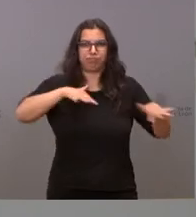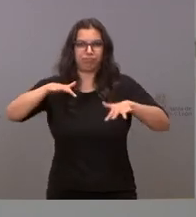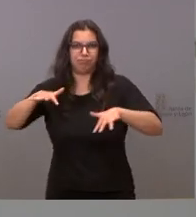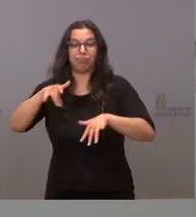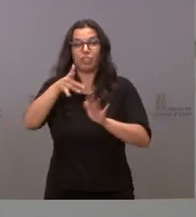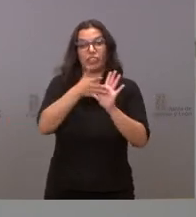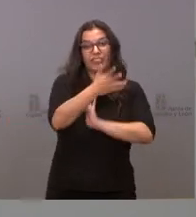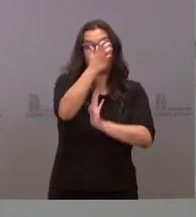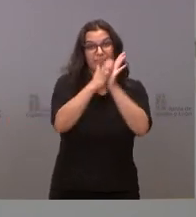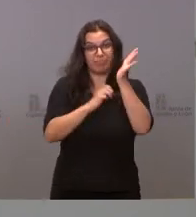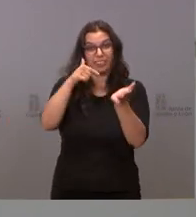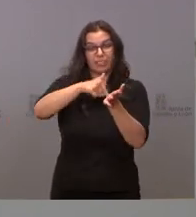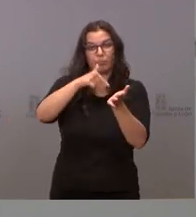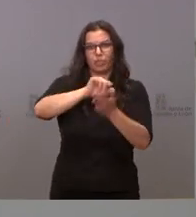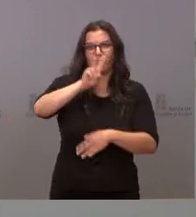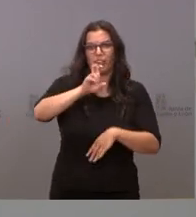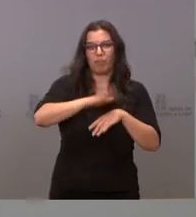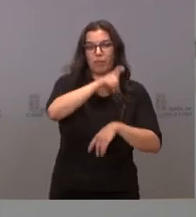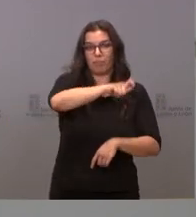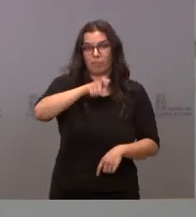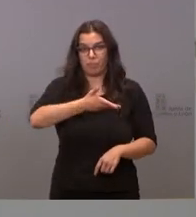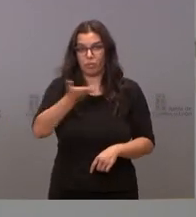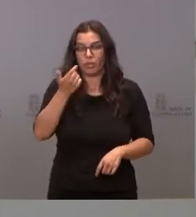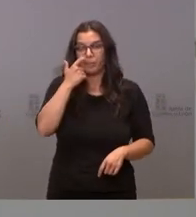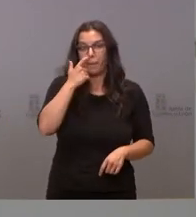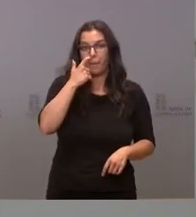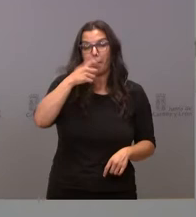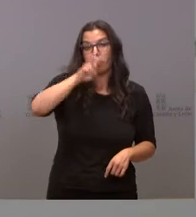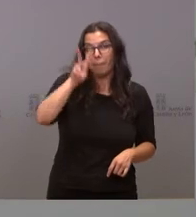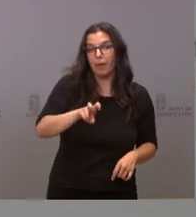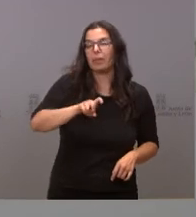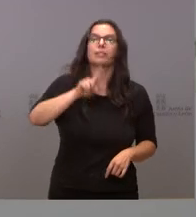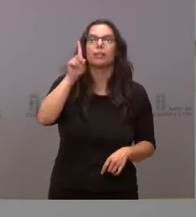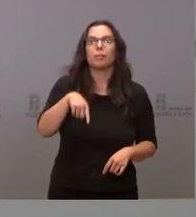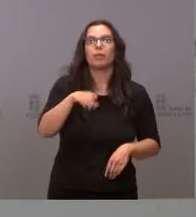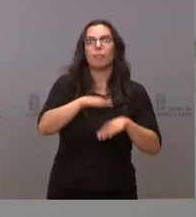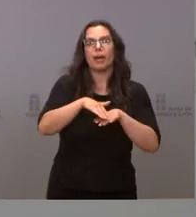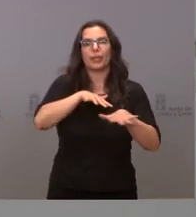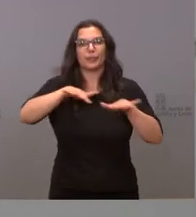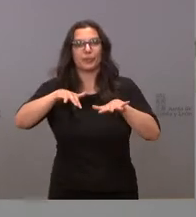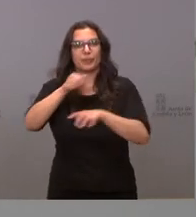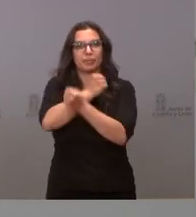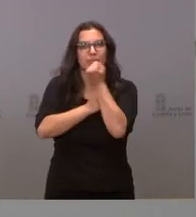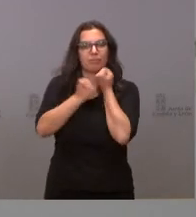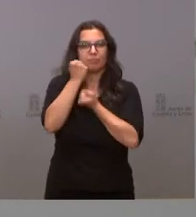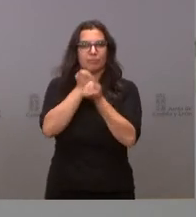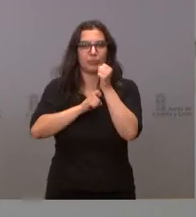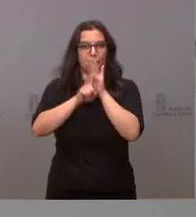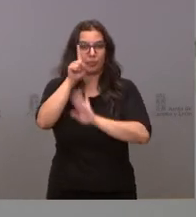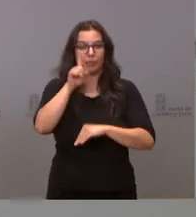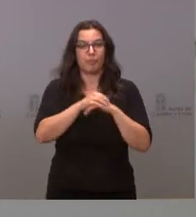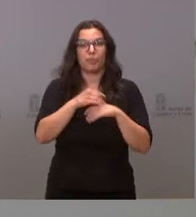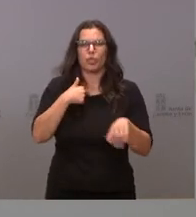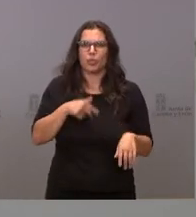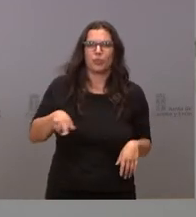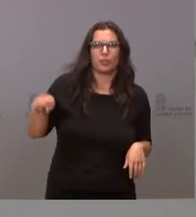útil para las personas, útil también para la reactivación de la economía. He insistido